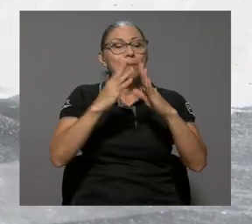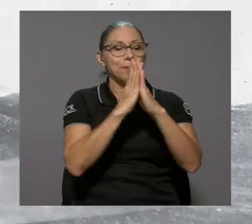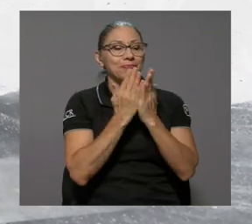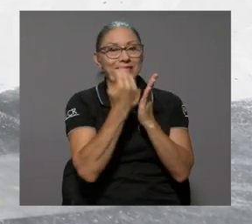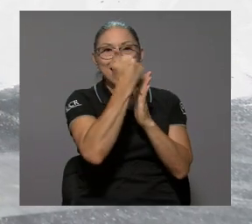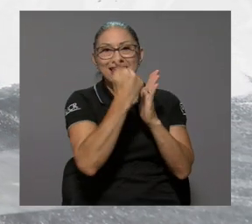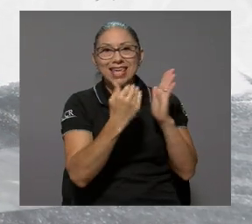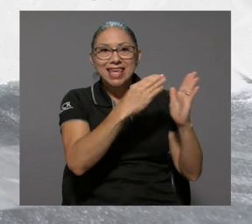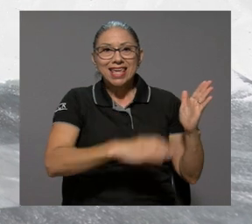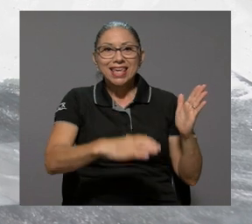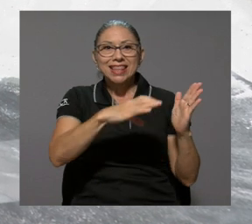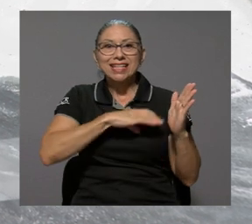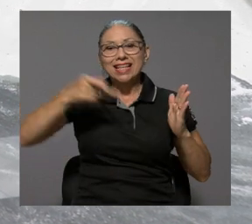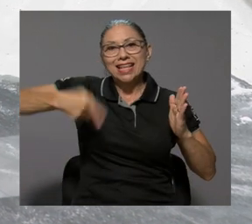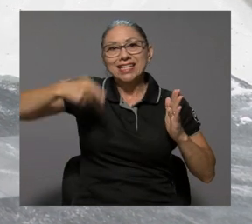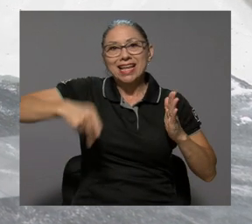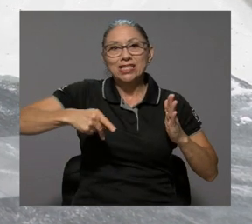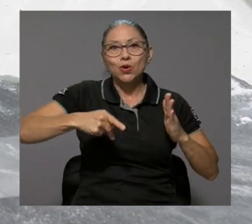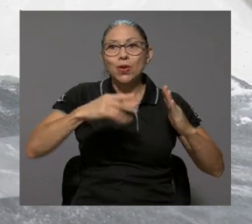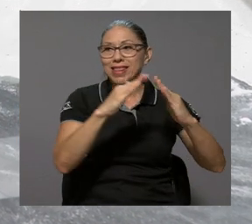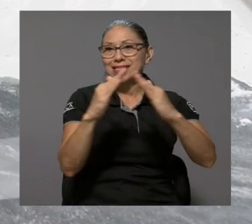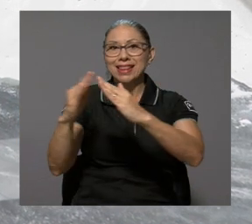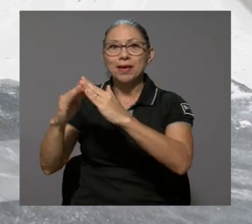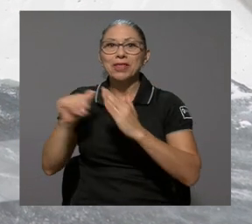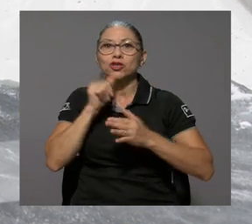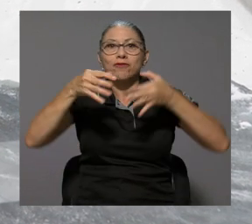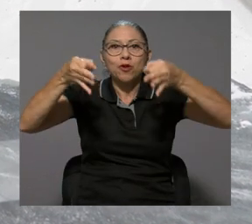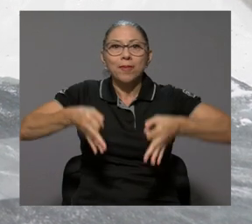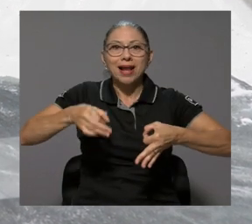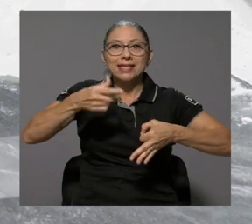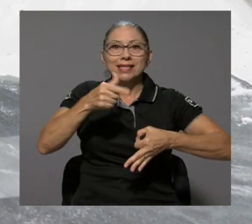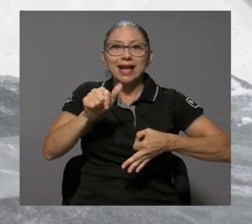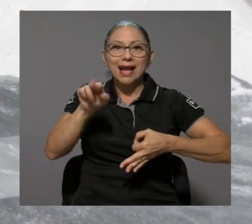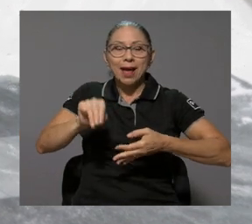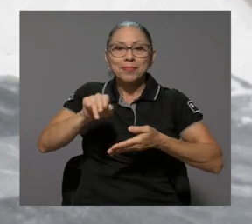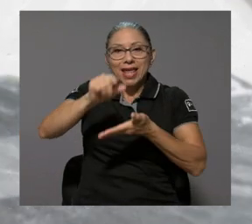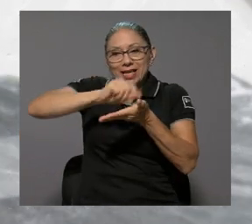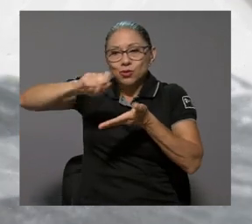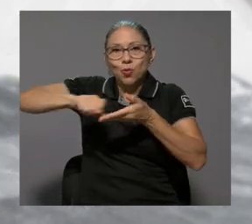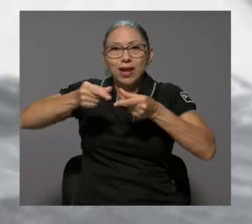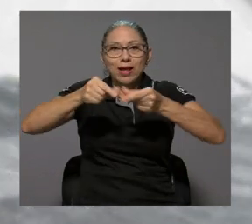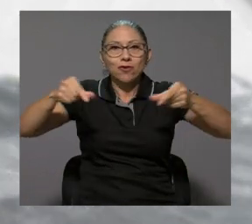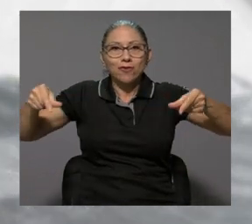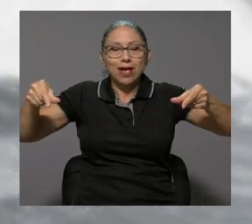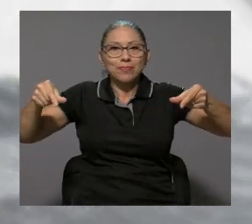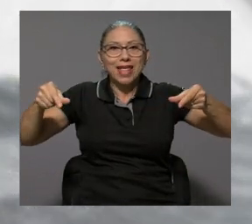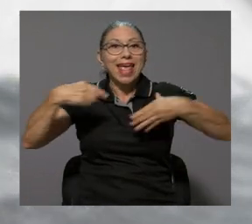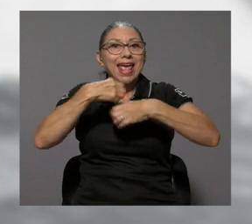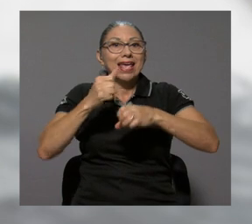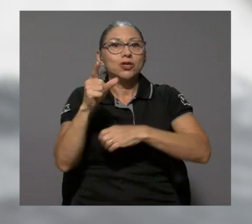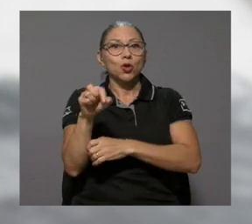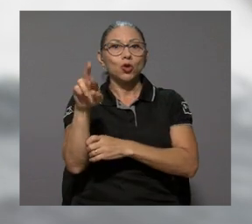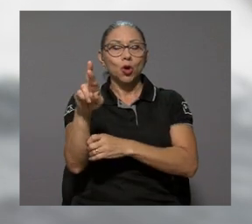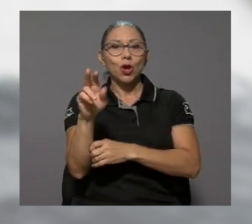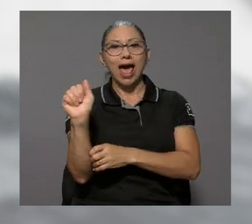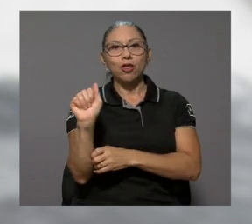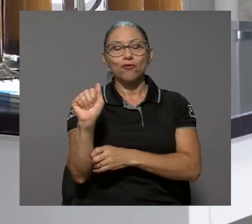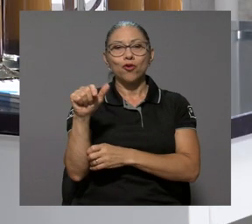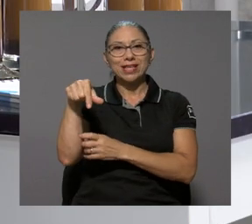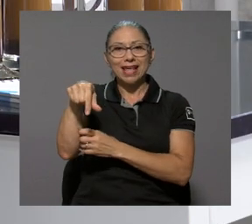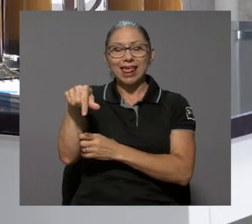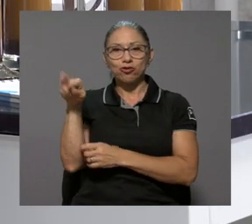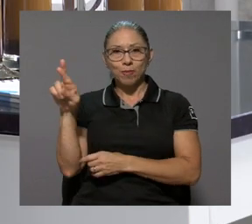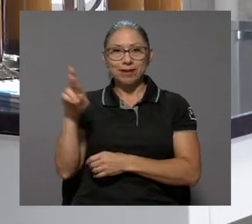del índice de riesgo de asentamientos informales de la GAM de la Escuela de Geografía creado por el doctor Adolfo Quezada Román.